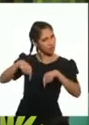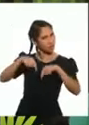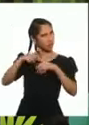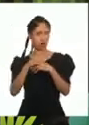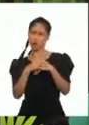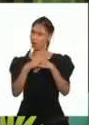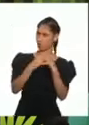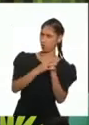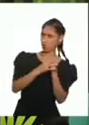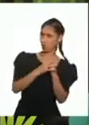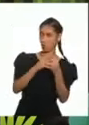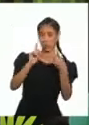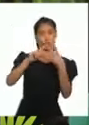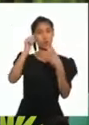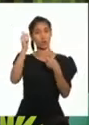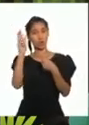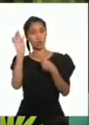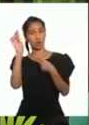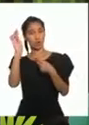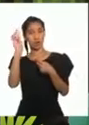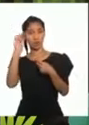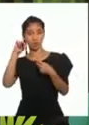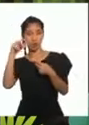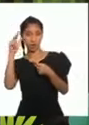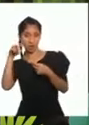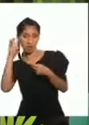Catalino En Cajamarca